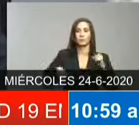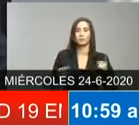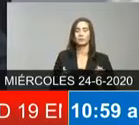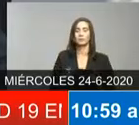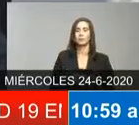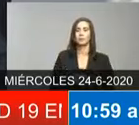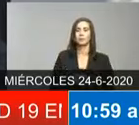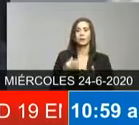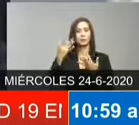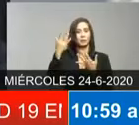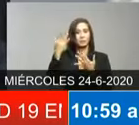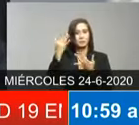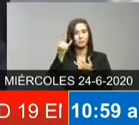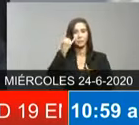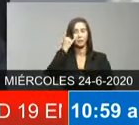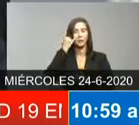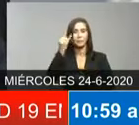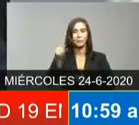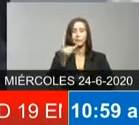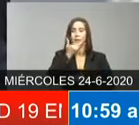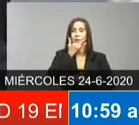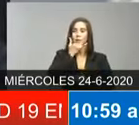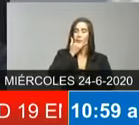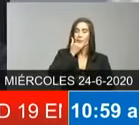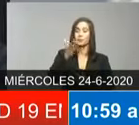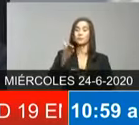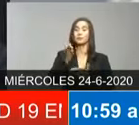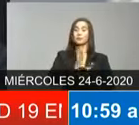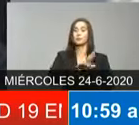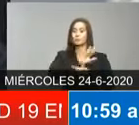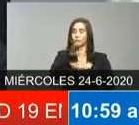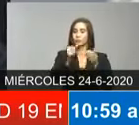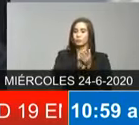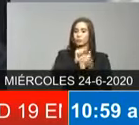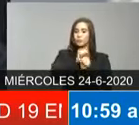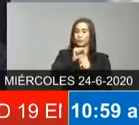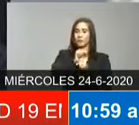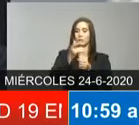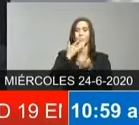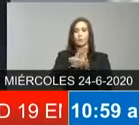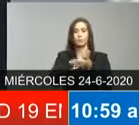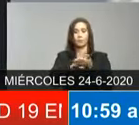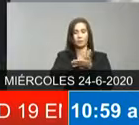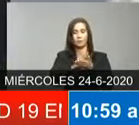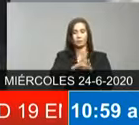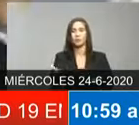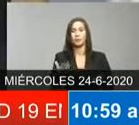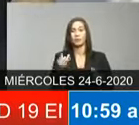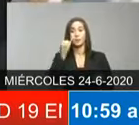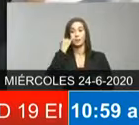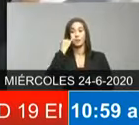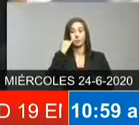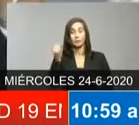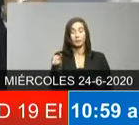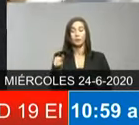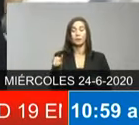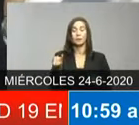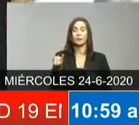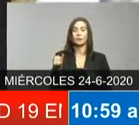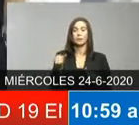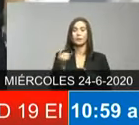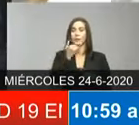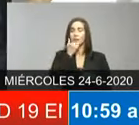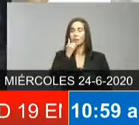tenemos que esperar desarrollar todo el curso de actividades para que empiece a reflejarse en el boletín la